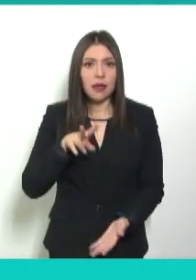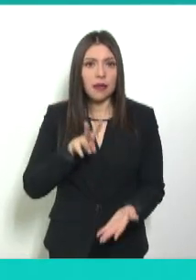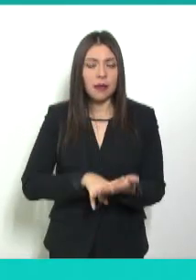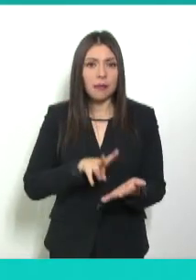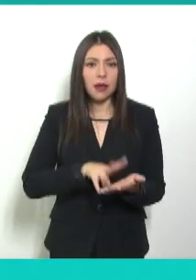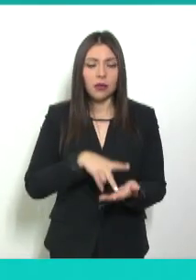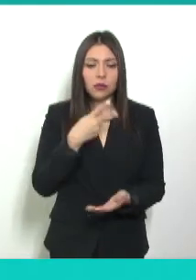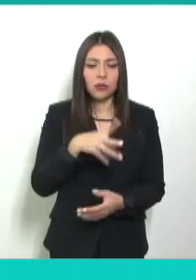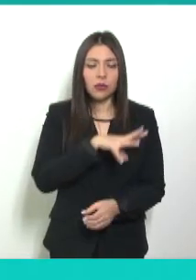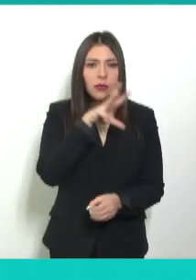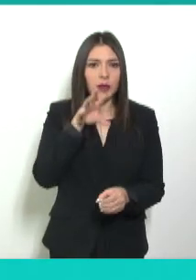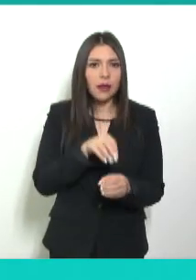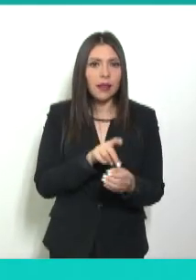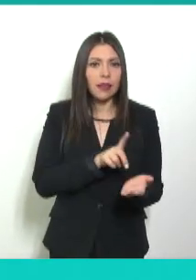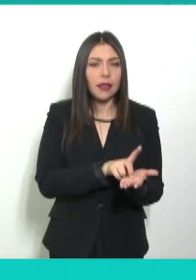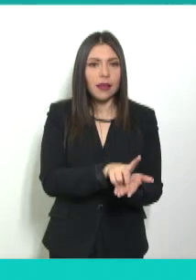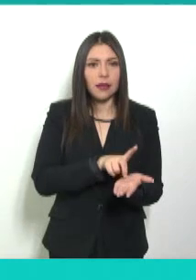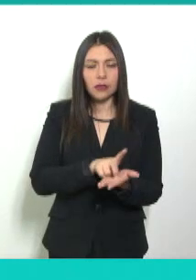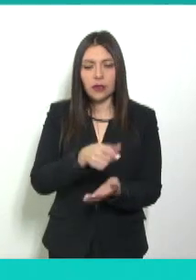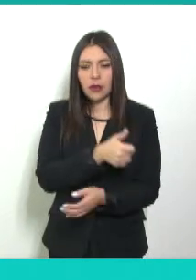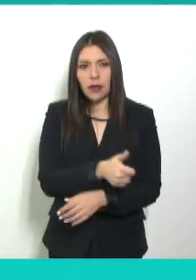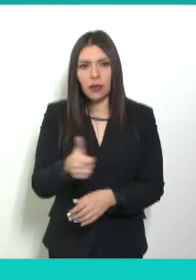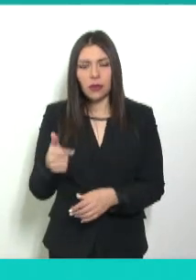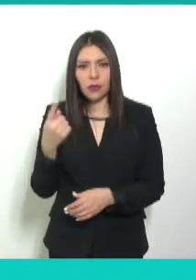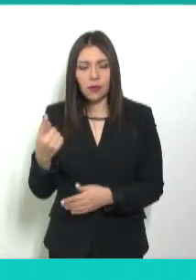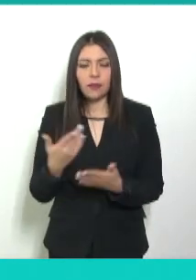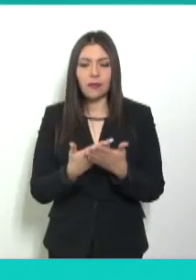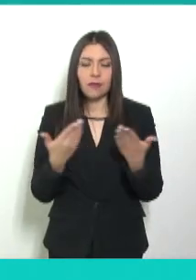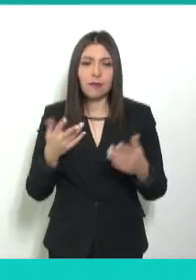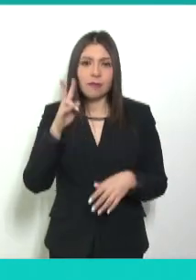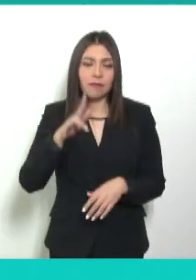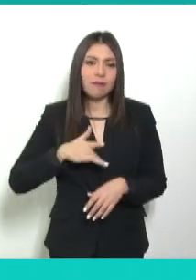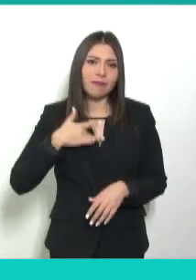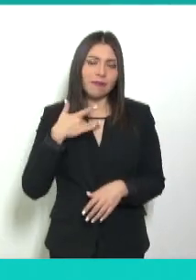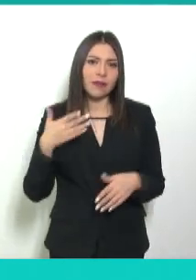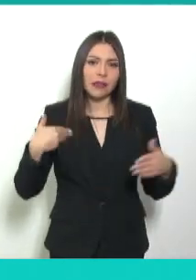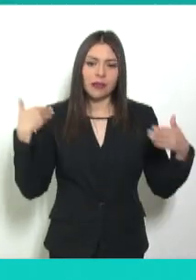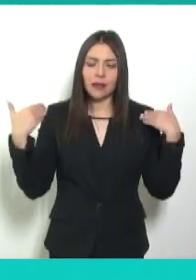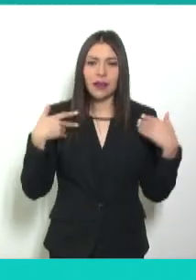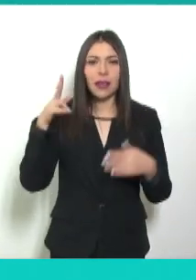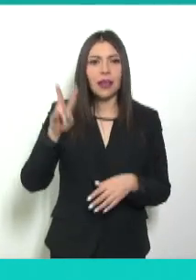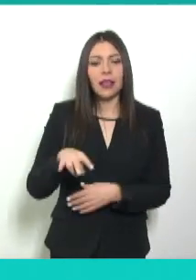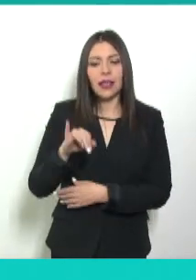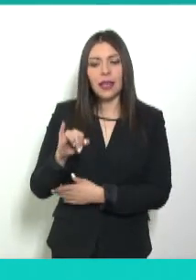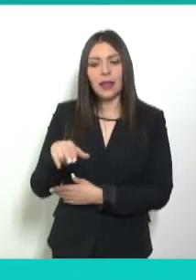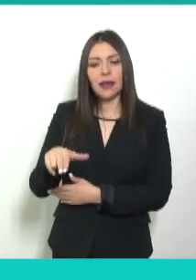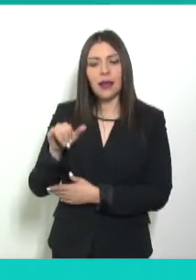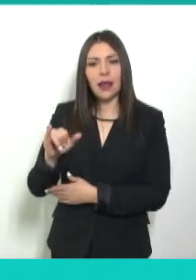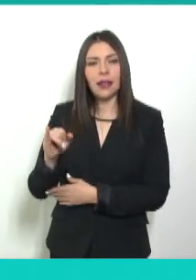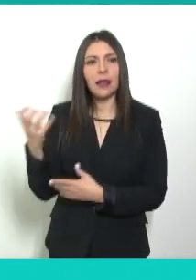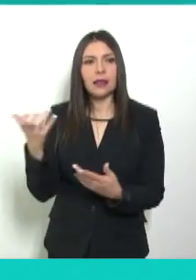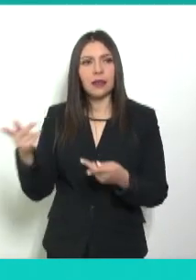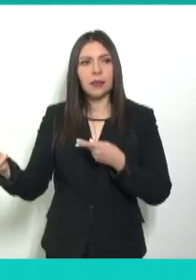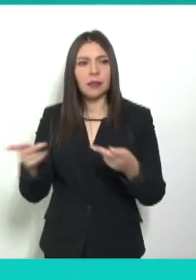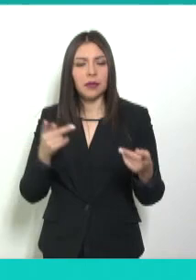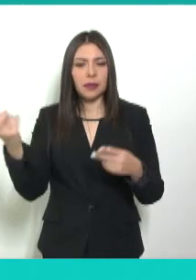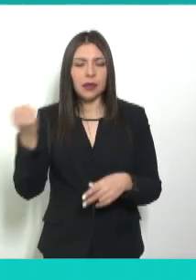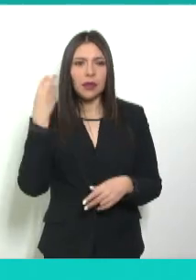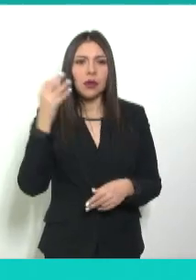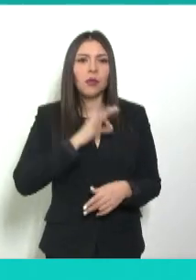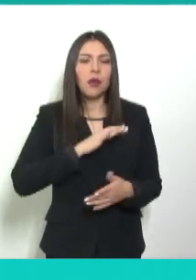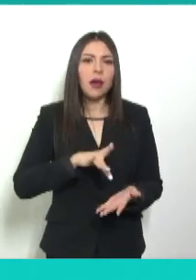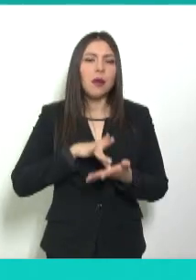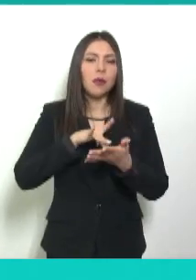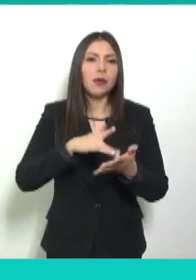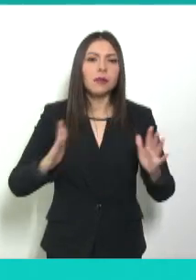Por ello, celebro que el INAI sea parte organizativa de este evento que permite la participación y promoción